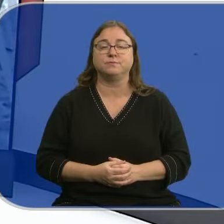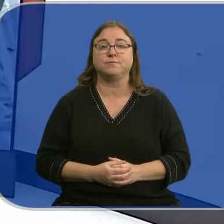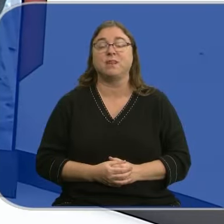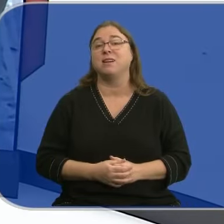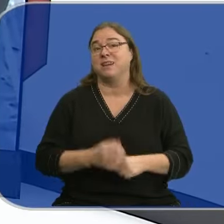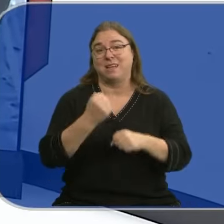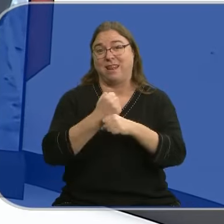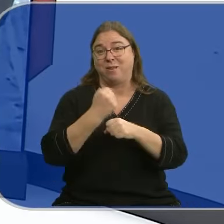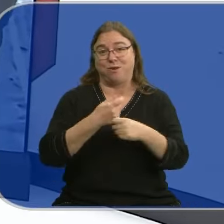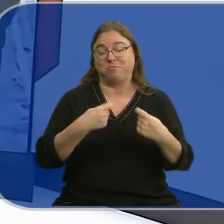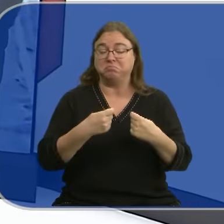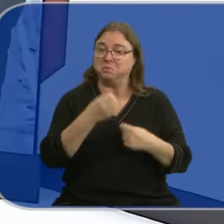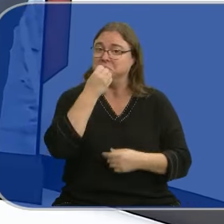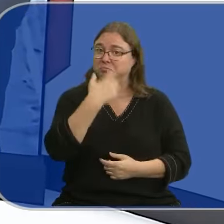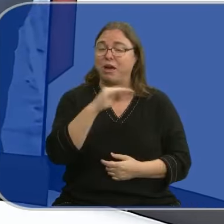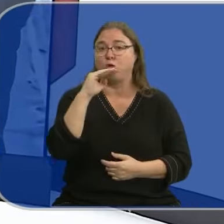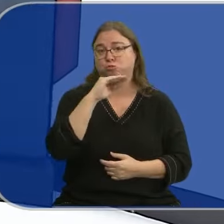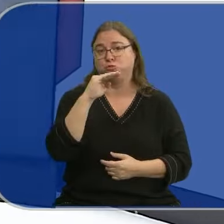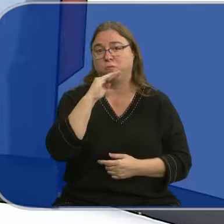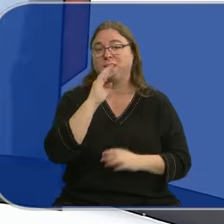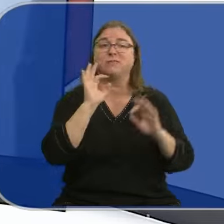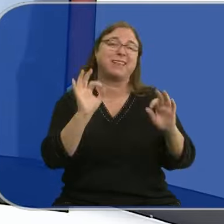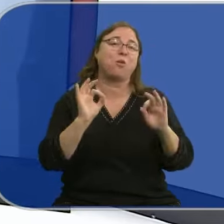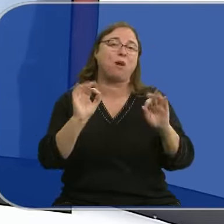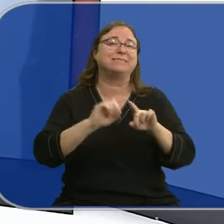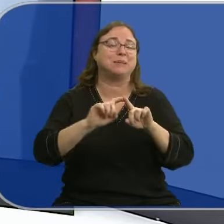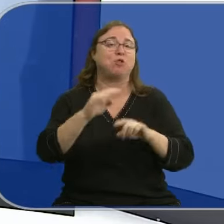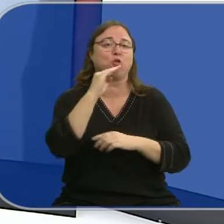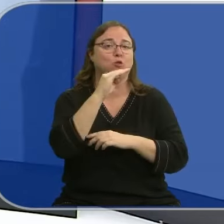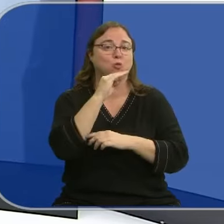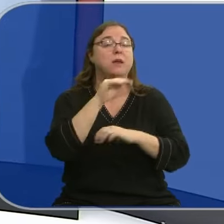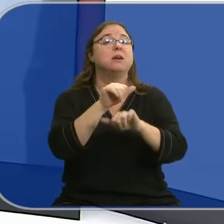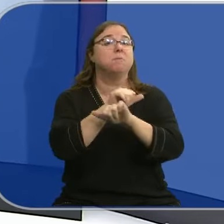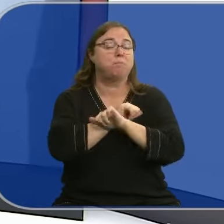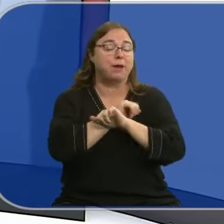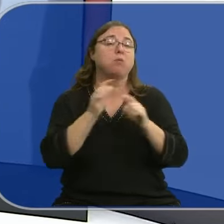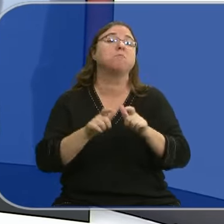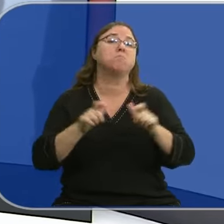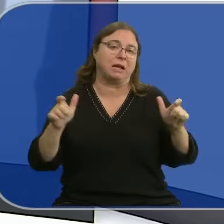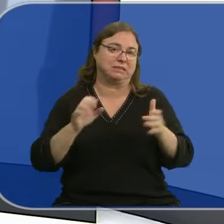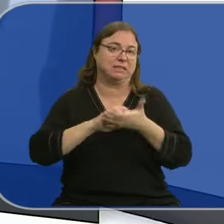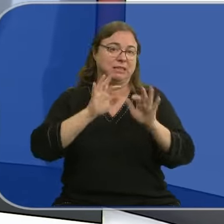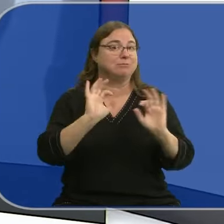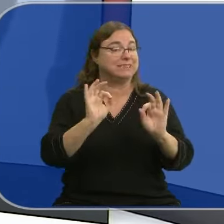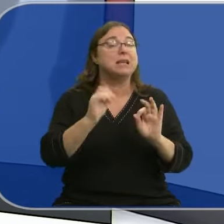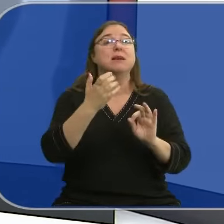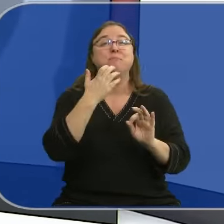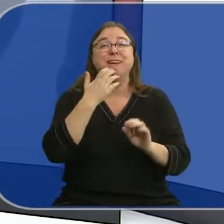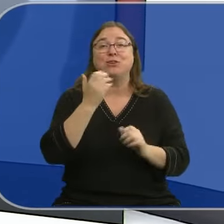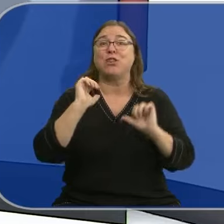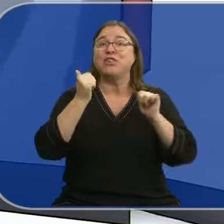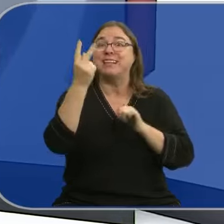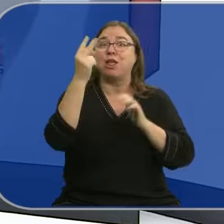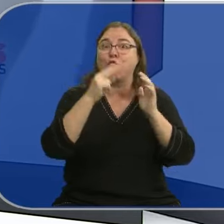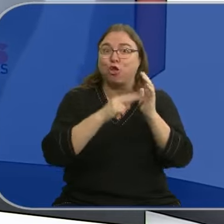El mercado laboral se comportó bien en octubre, dentro de lo que es un mes de octubre. decir, el paro en Castilla y León aumentó, pero con la menor cifra desde